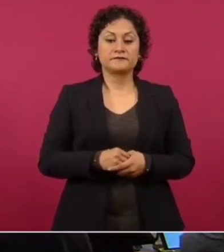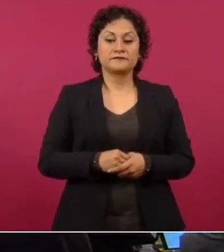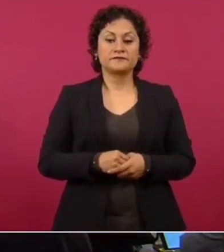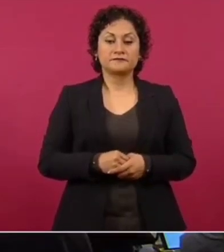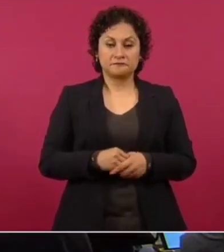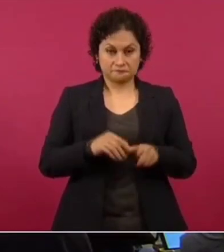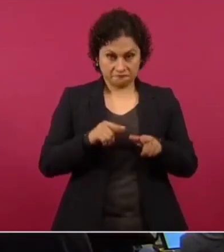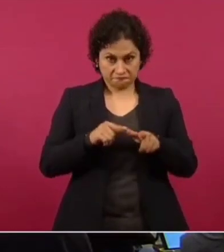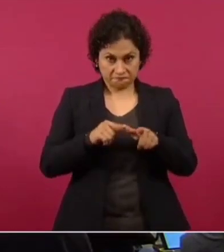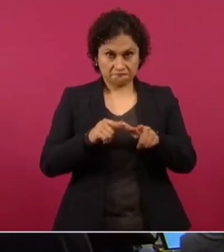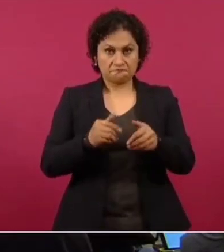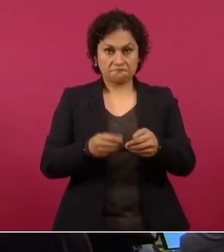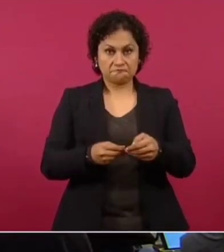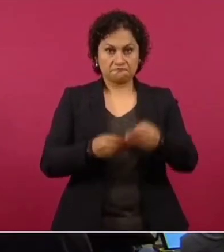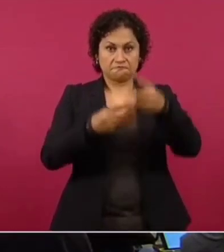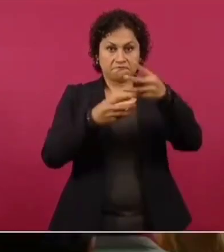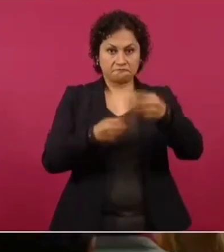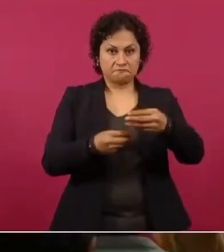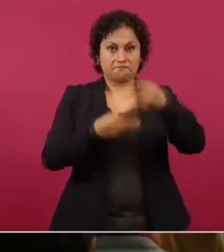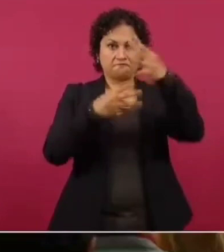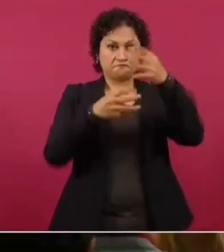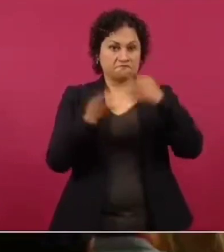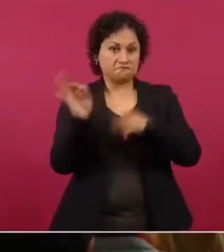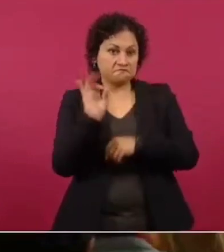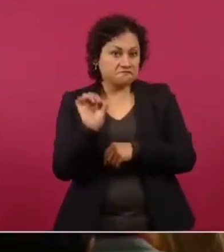Síguele, síguele, porque puede ser que tengamos otro más.